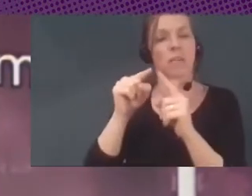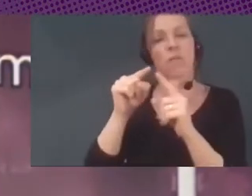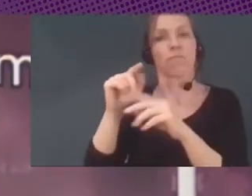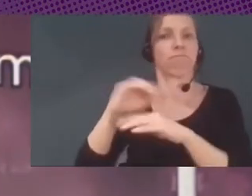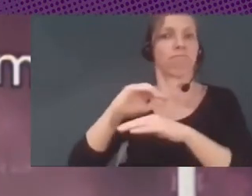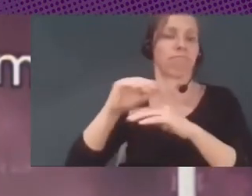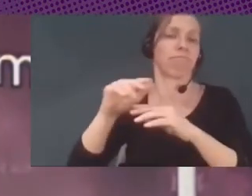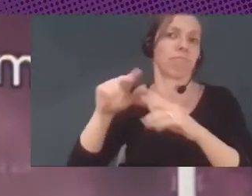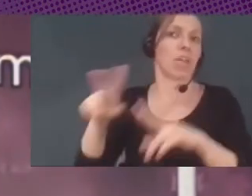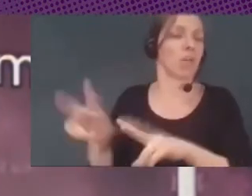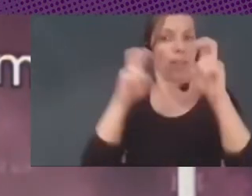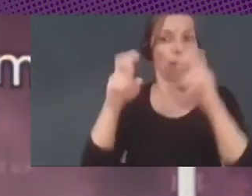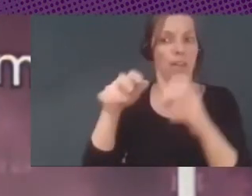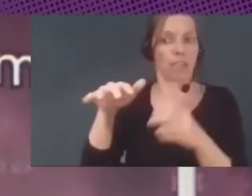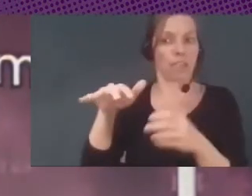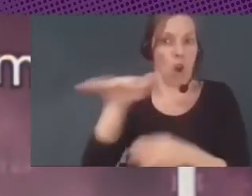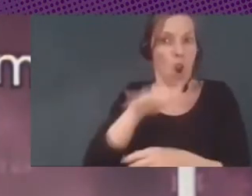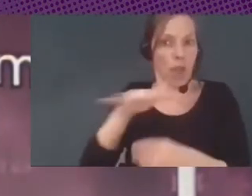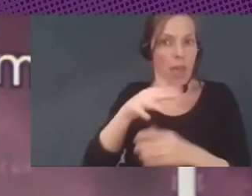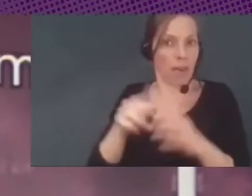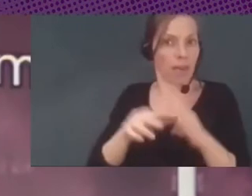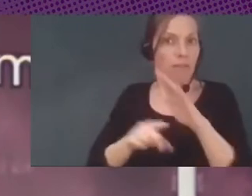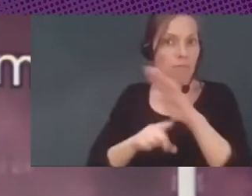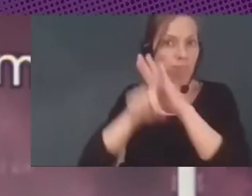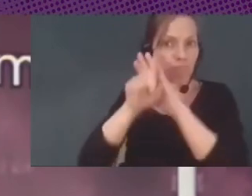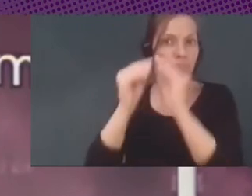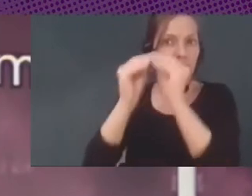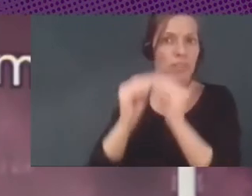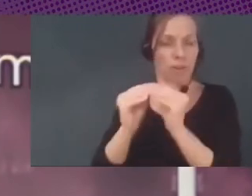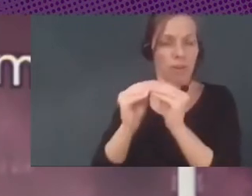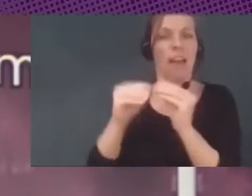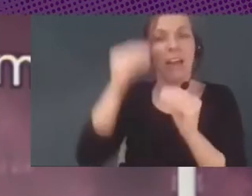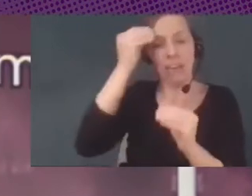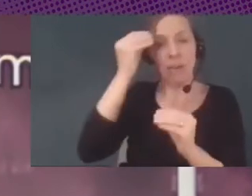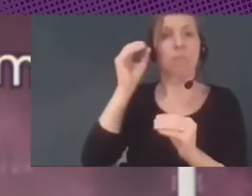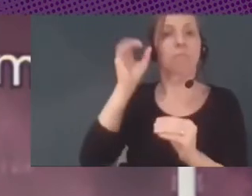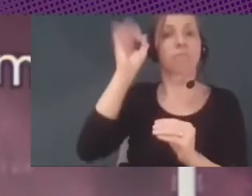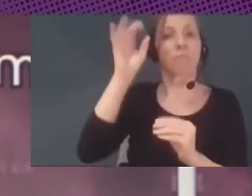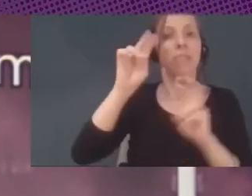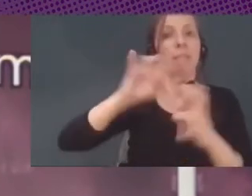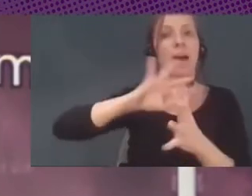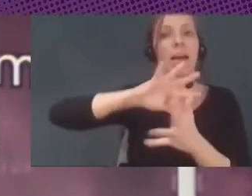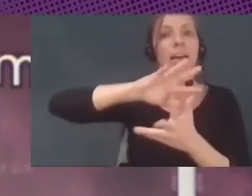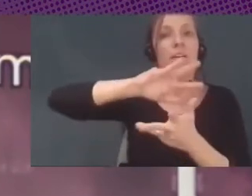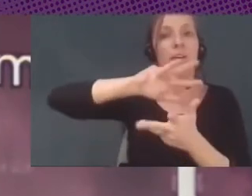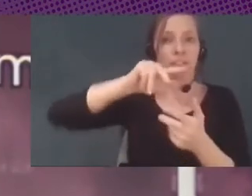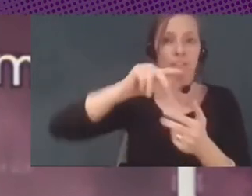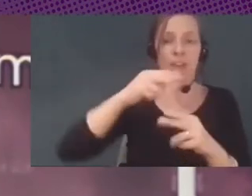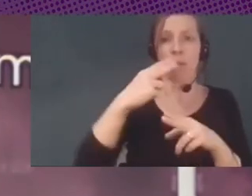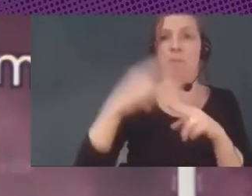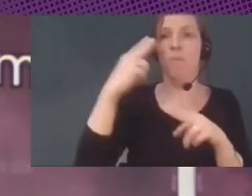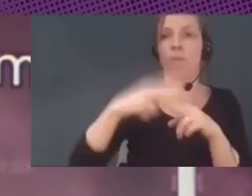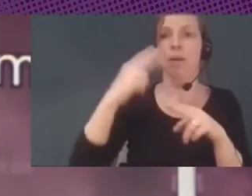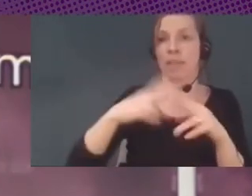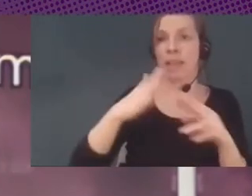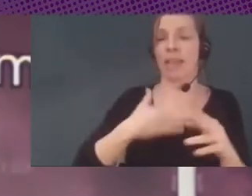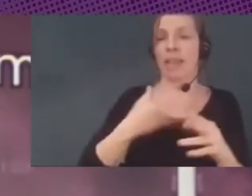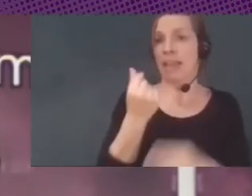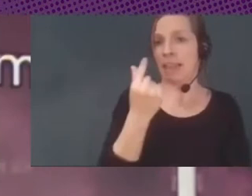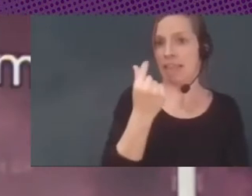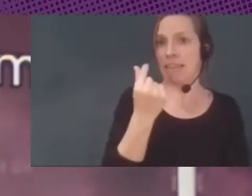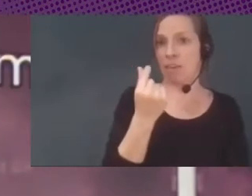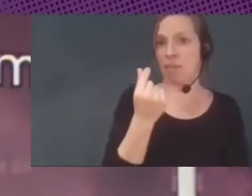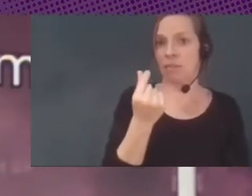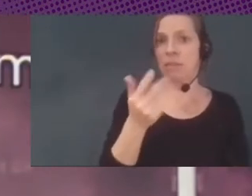locales y bueno, creo que nos va a dar una conferencia sobre la geografía política del dinero, las resistencias, donde el terreno en que se